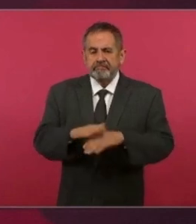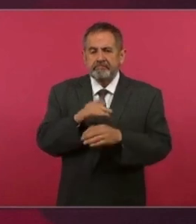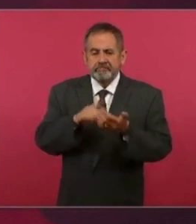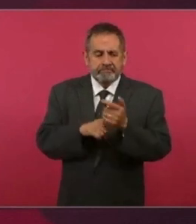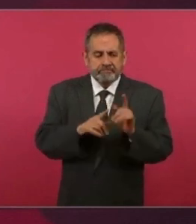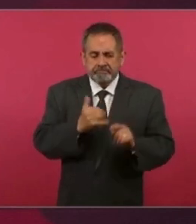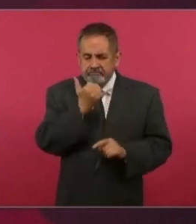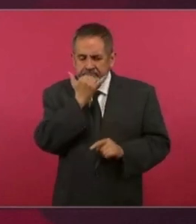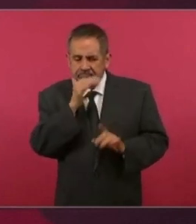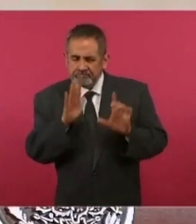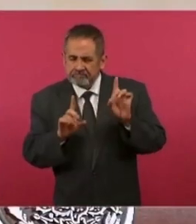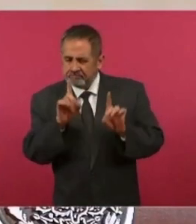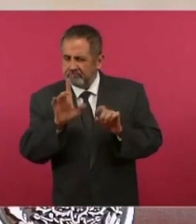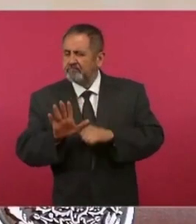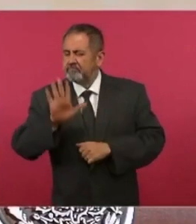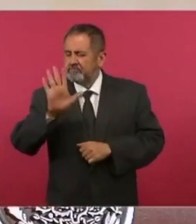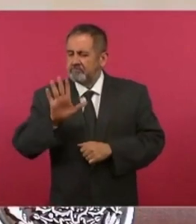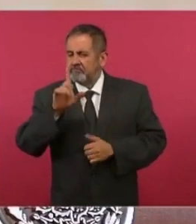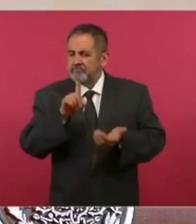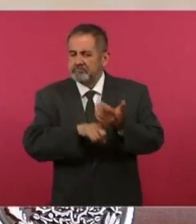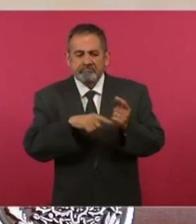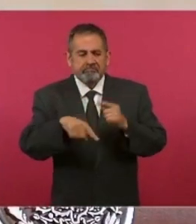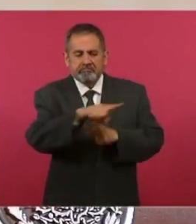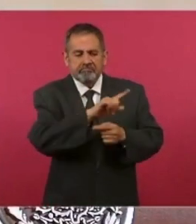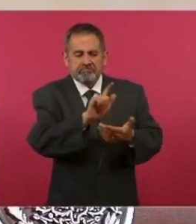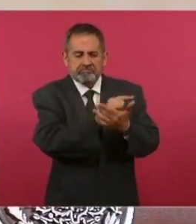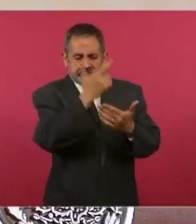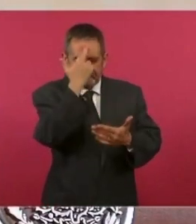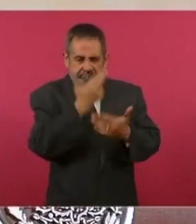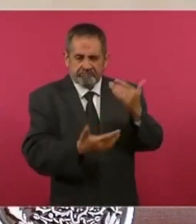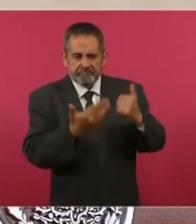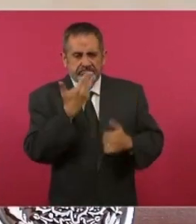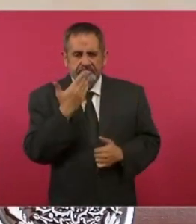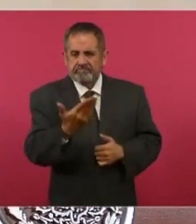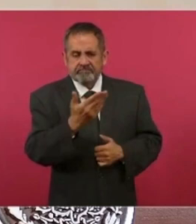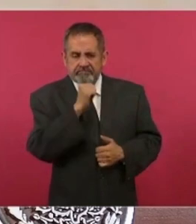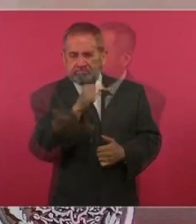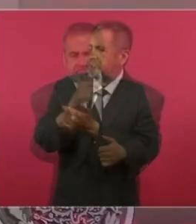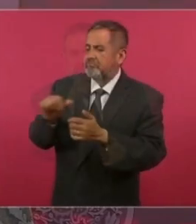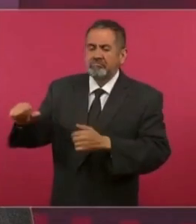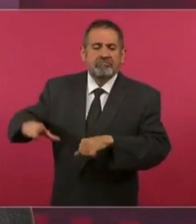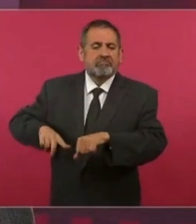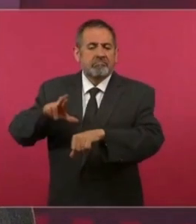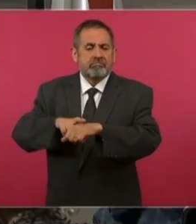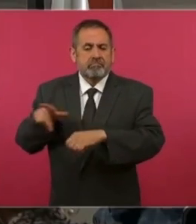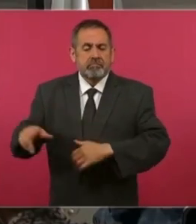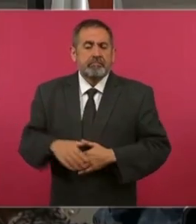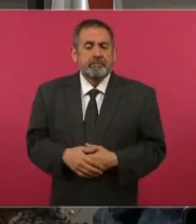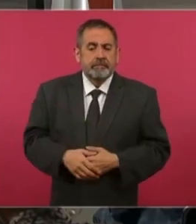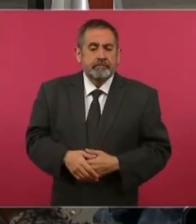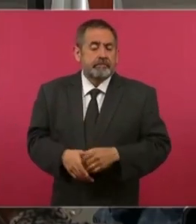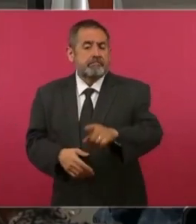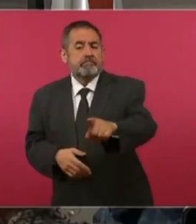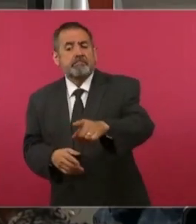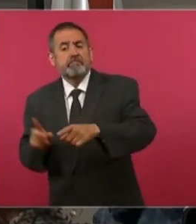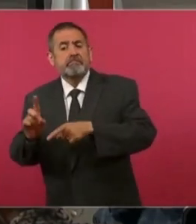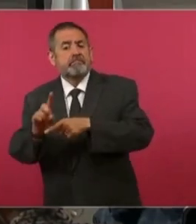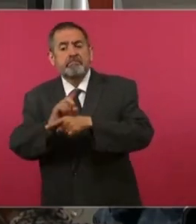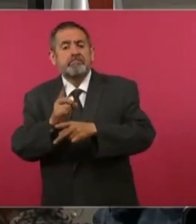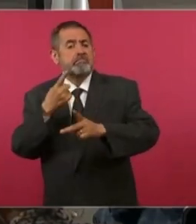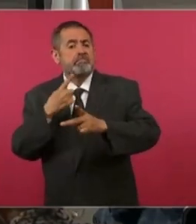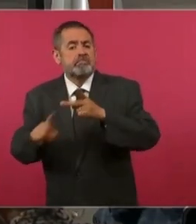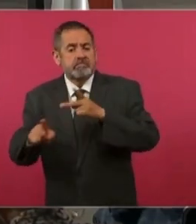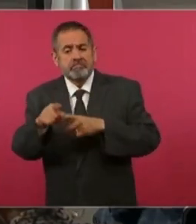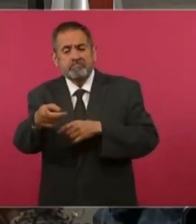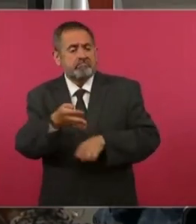presuntamente ilegales, delictivos. Desde el inicio del sexenio y prácticamente esta